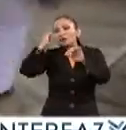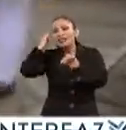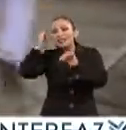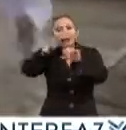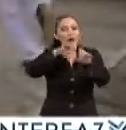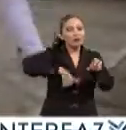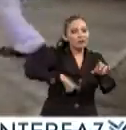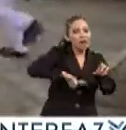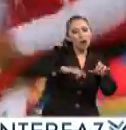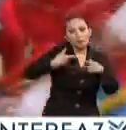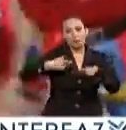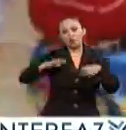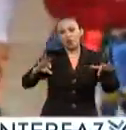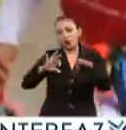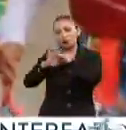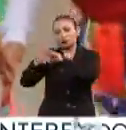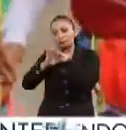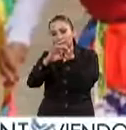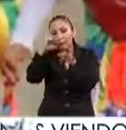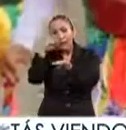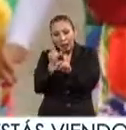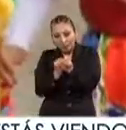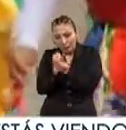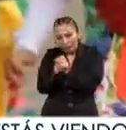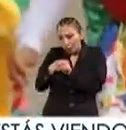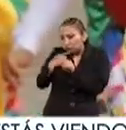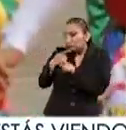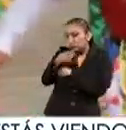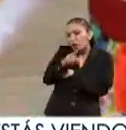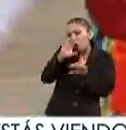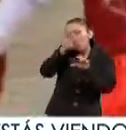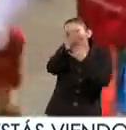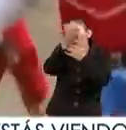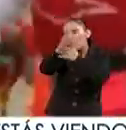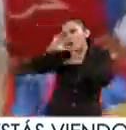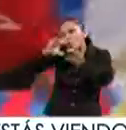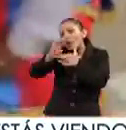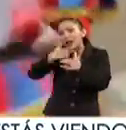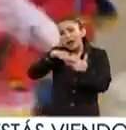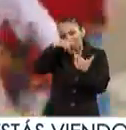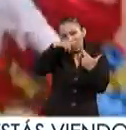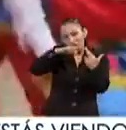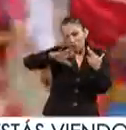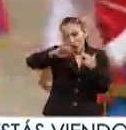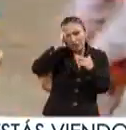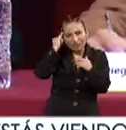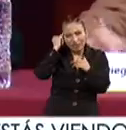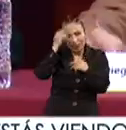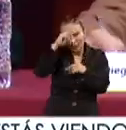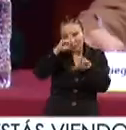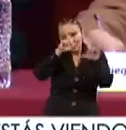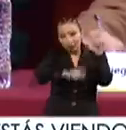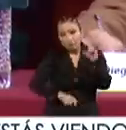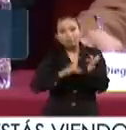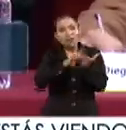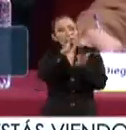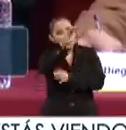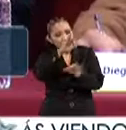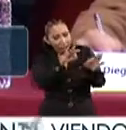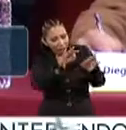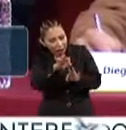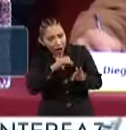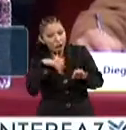el estado y la sociedad para articular la investigación etnográfica de las comunidades y las regiones indígenas de la nación gracias al trabajo